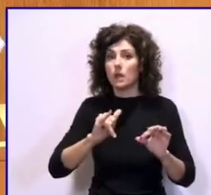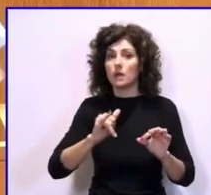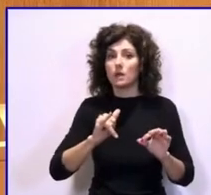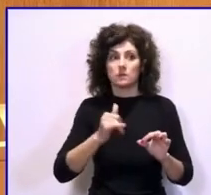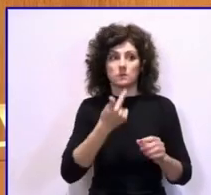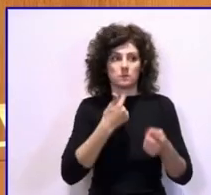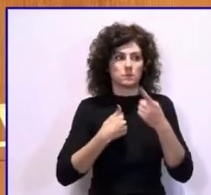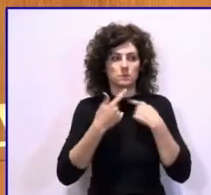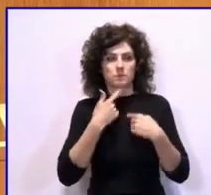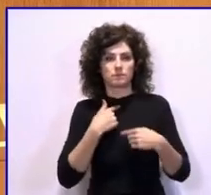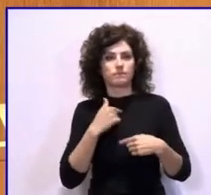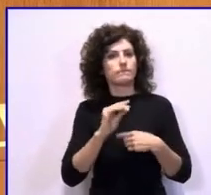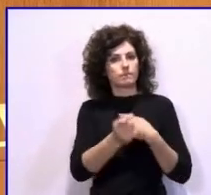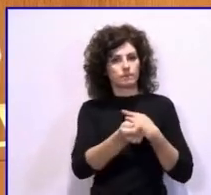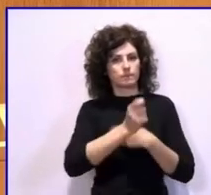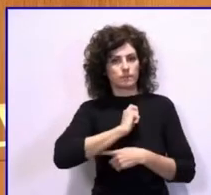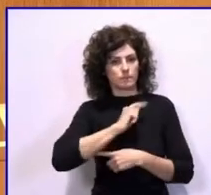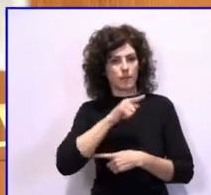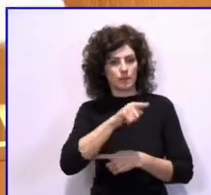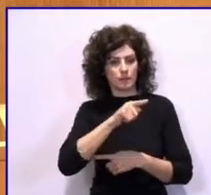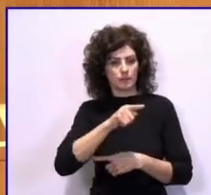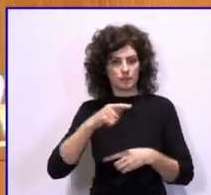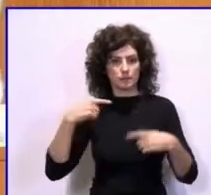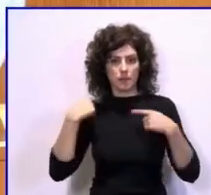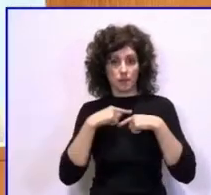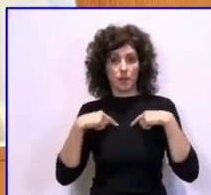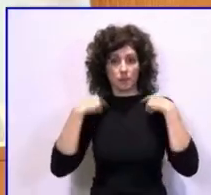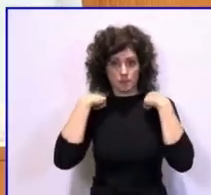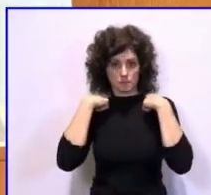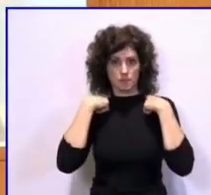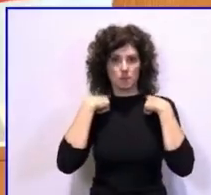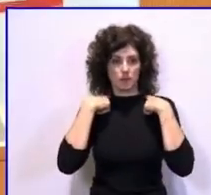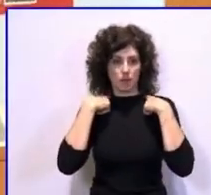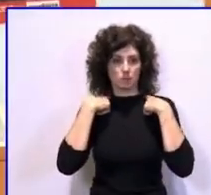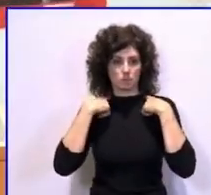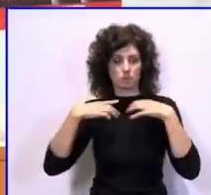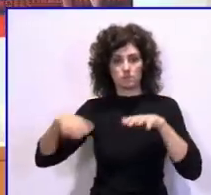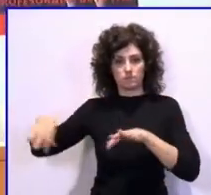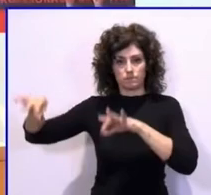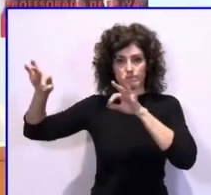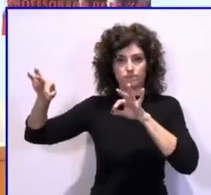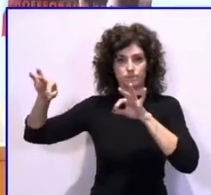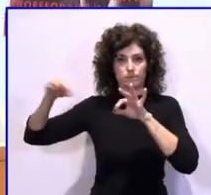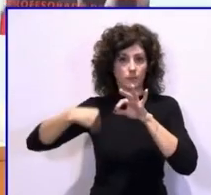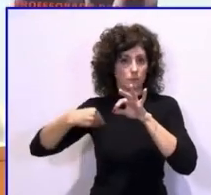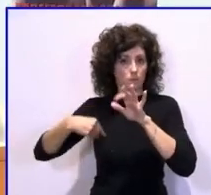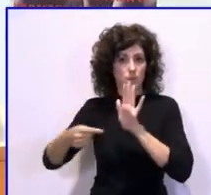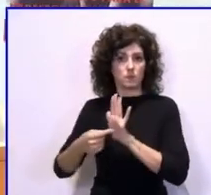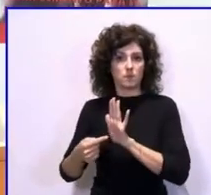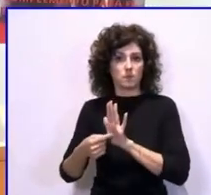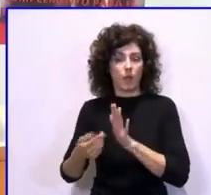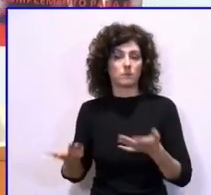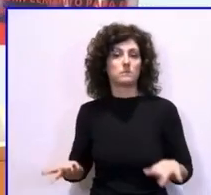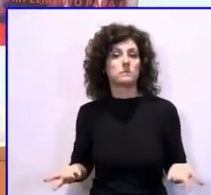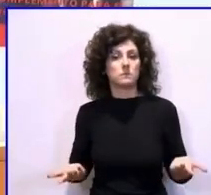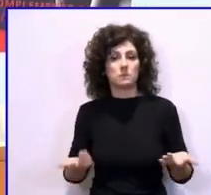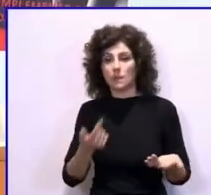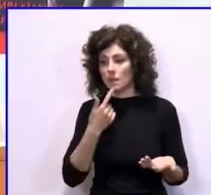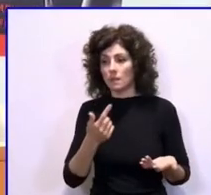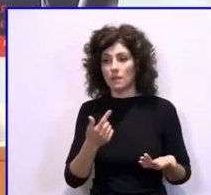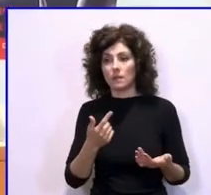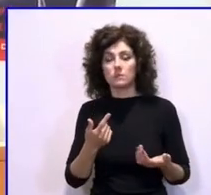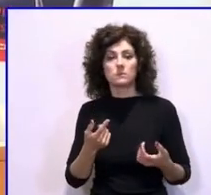hecho entrega de esta camiseta. Permítanme que se la muestre y que muestra nuestra